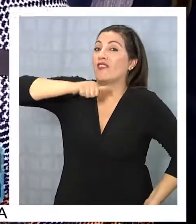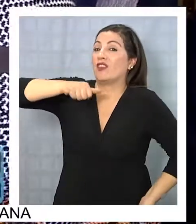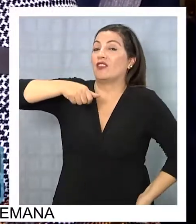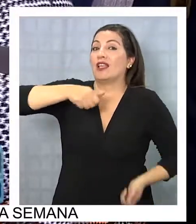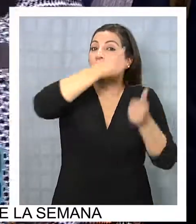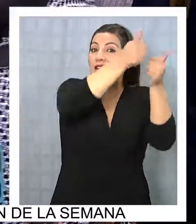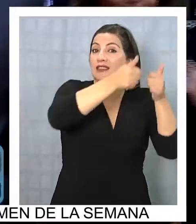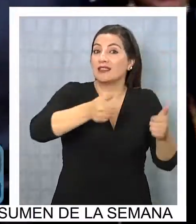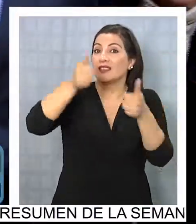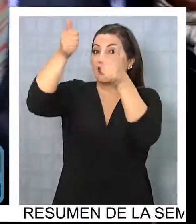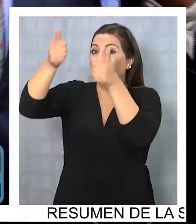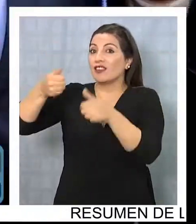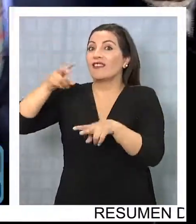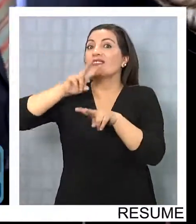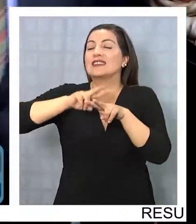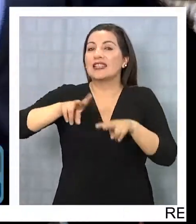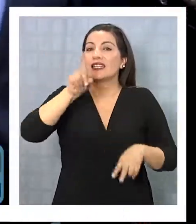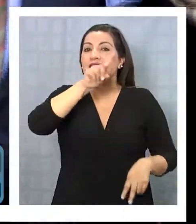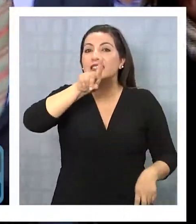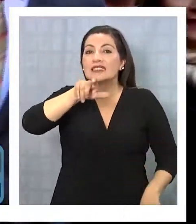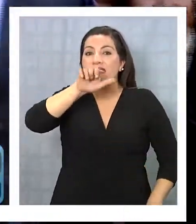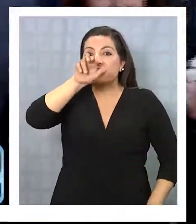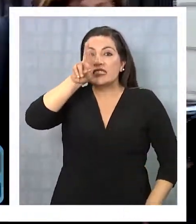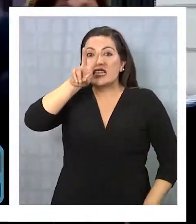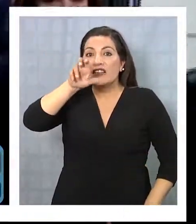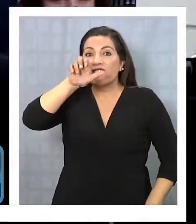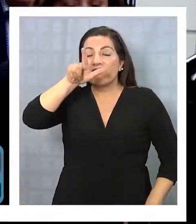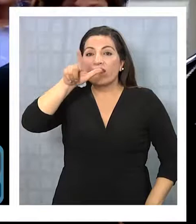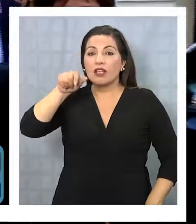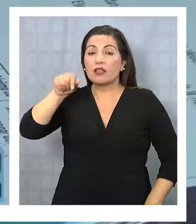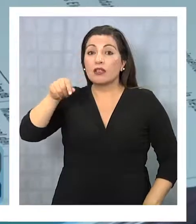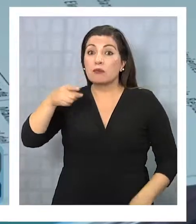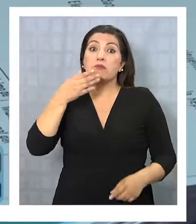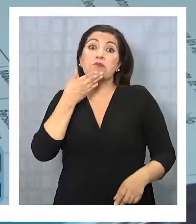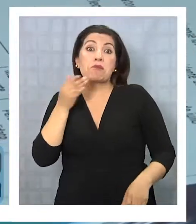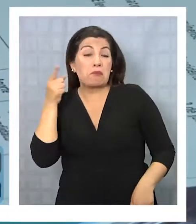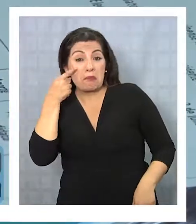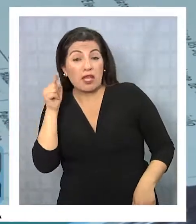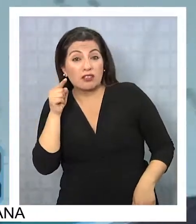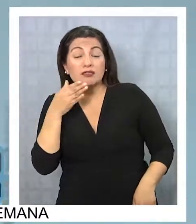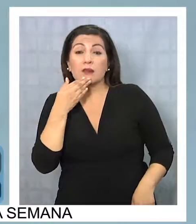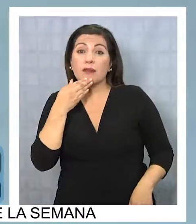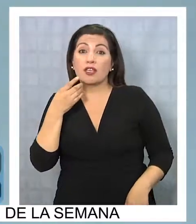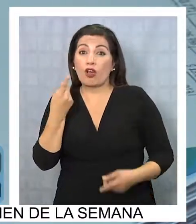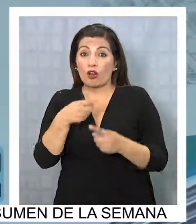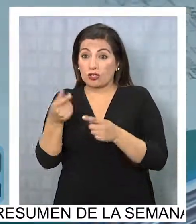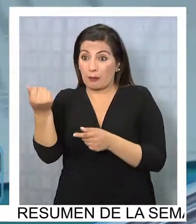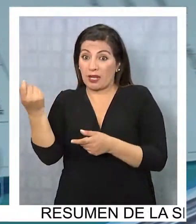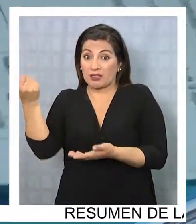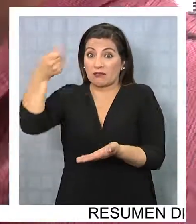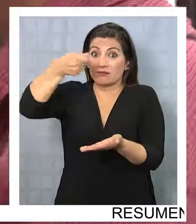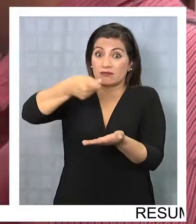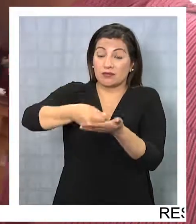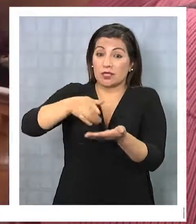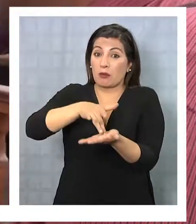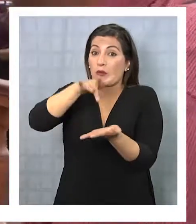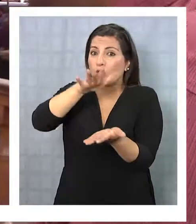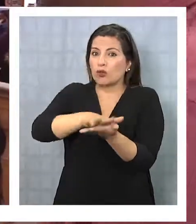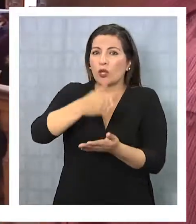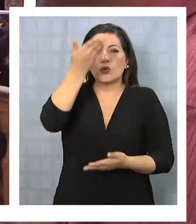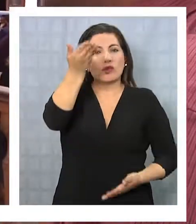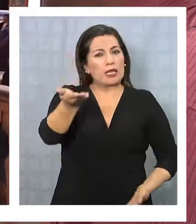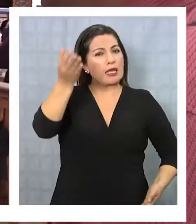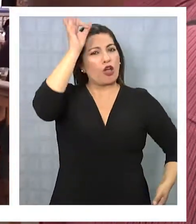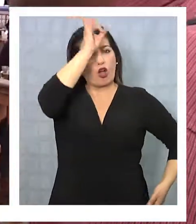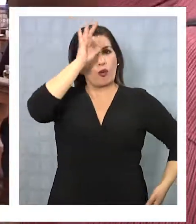deberán hacerlo a través del CERVEL, pero si ese dinero es entregado mediante otro medio, será catalogado como una sanción. ¿Qué piensan sobre